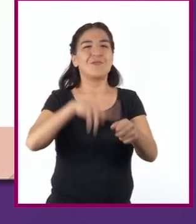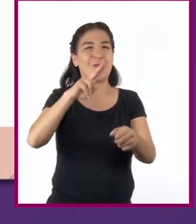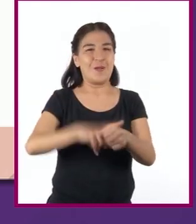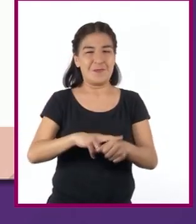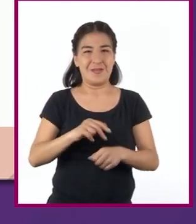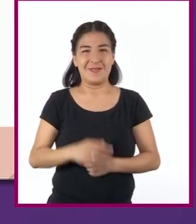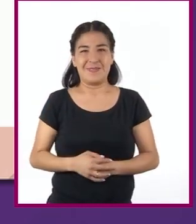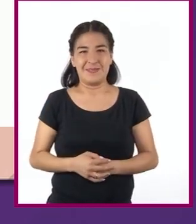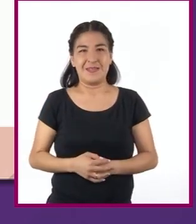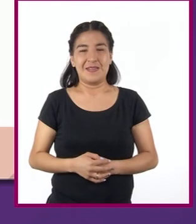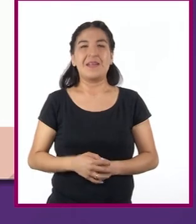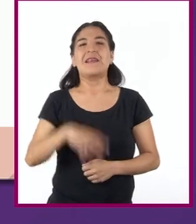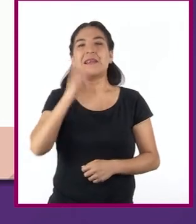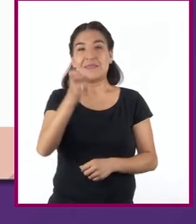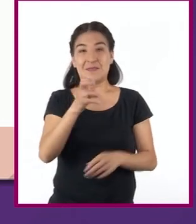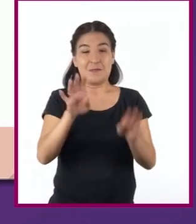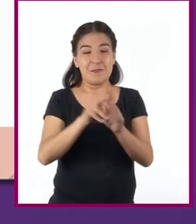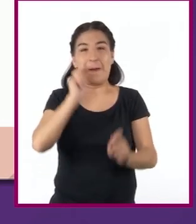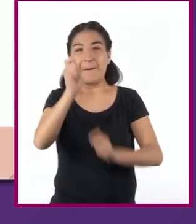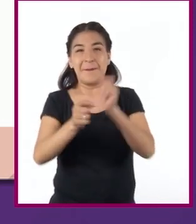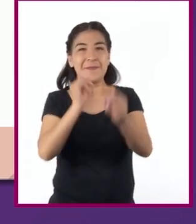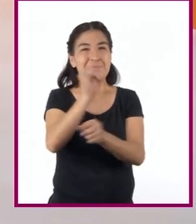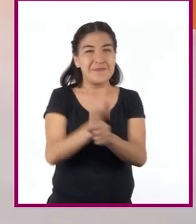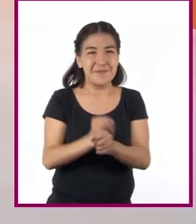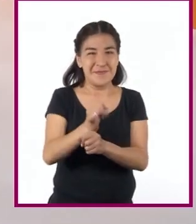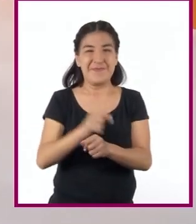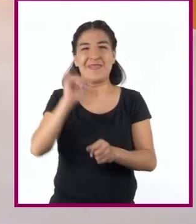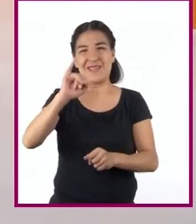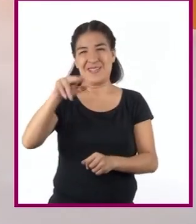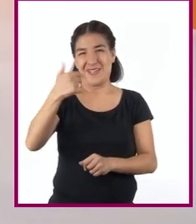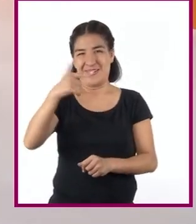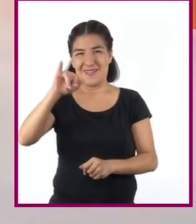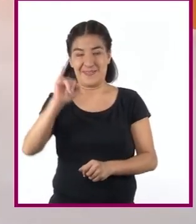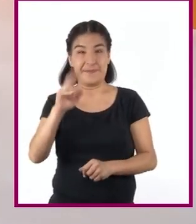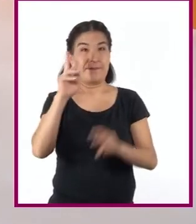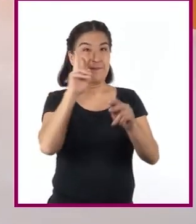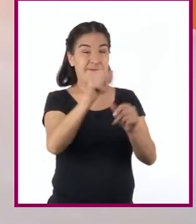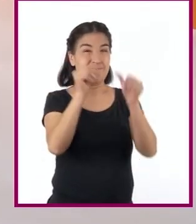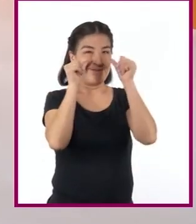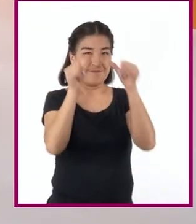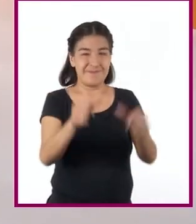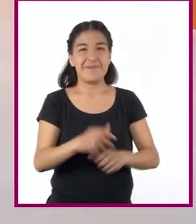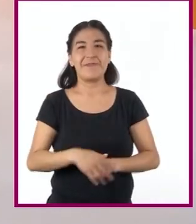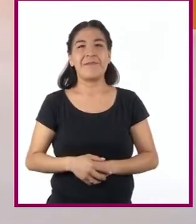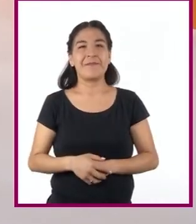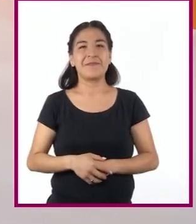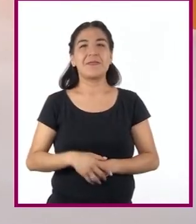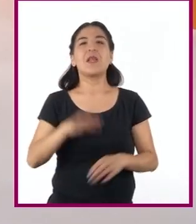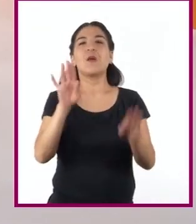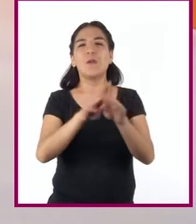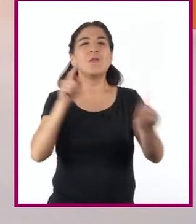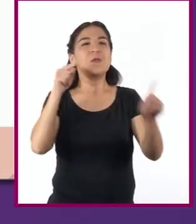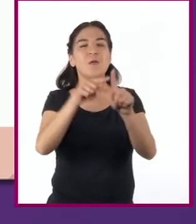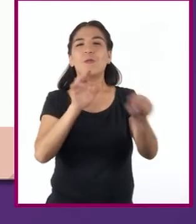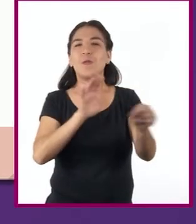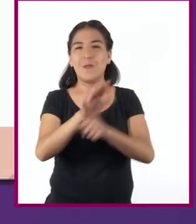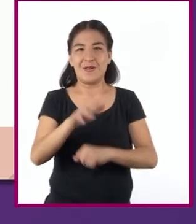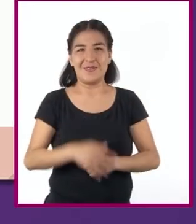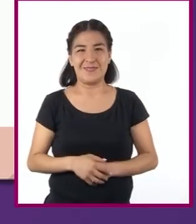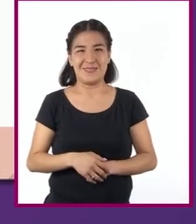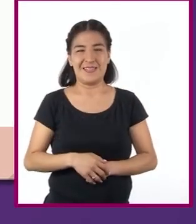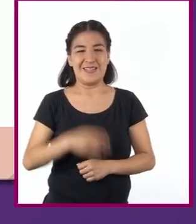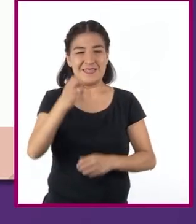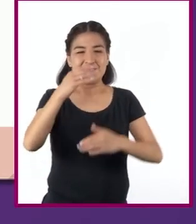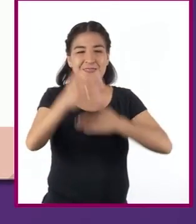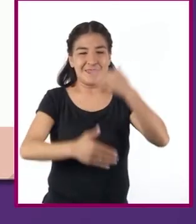la interpretación de los investigadores del INEGI. ¡Mucha atención! pues es a lo que queremos llegar. El